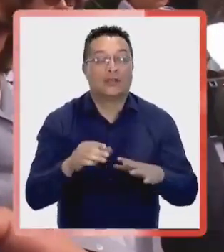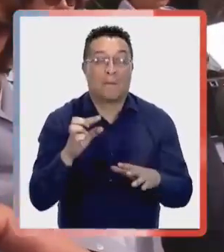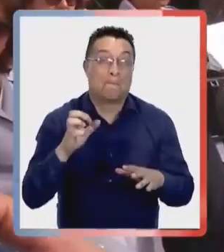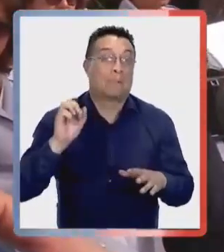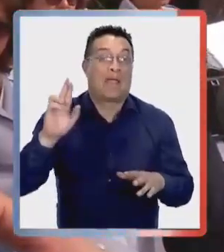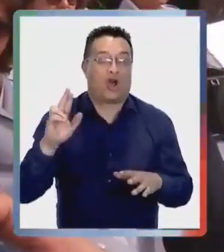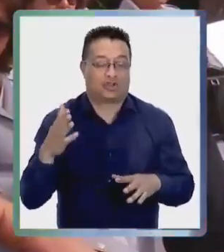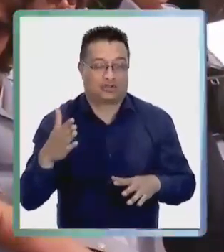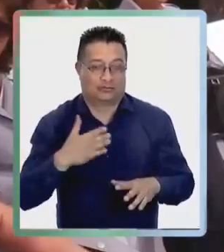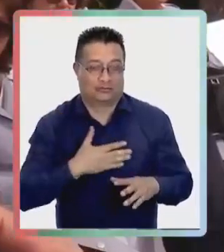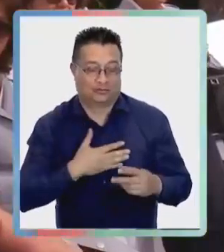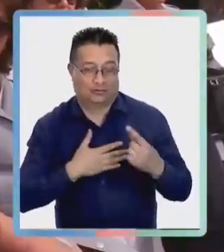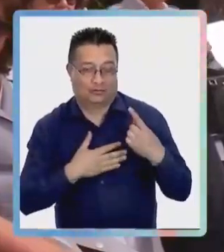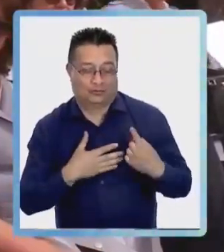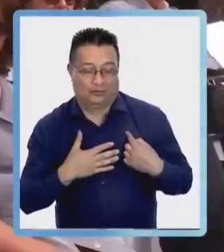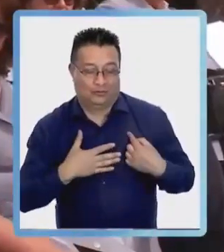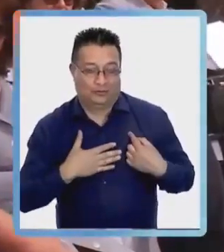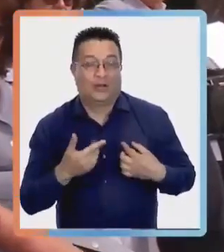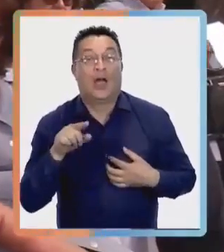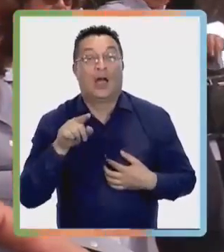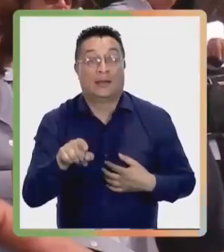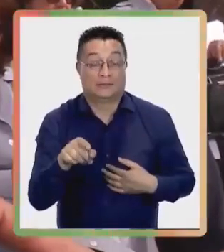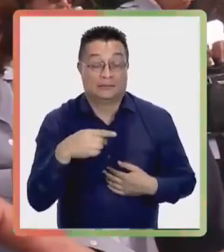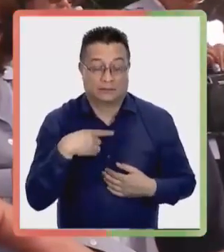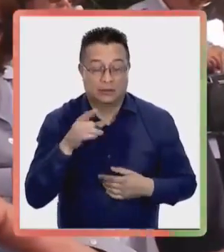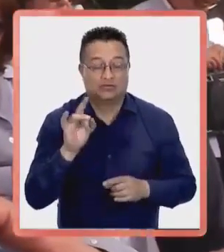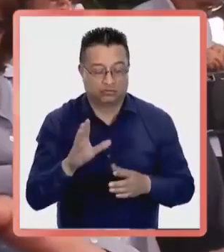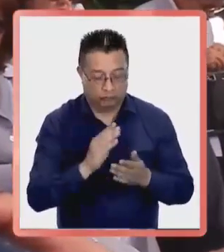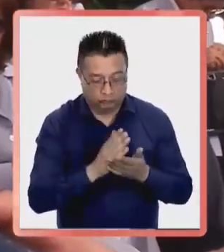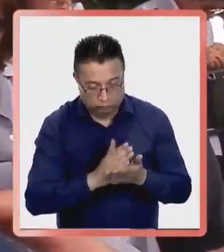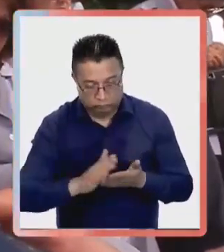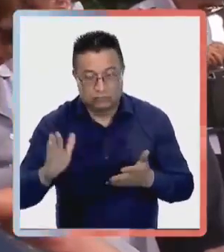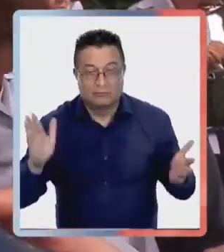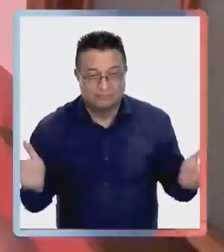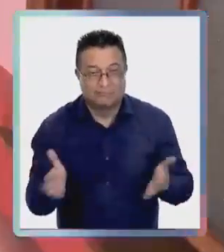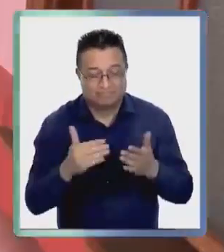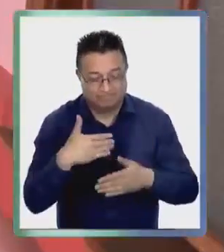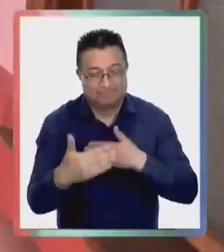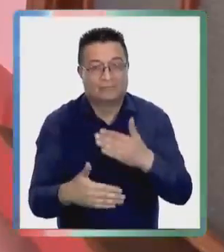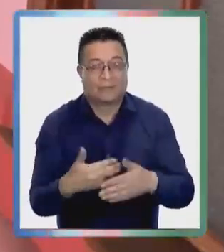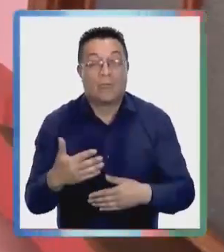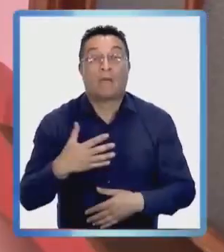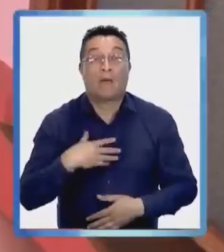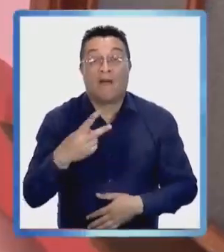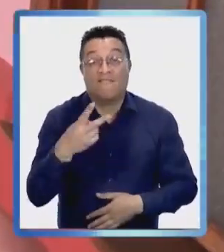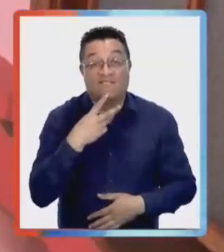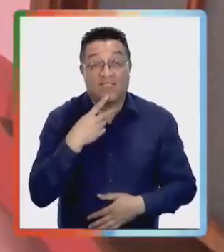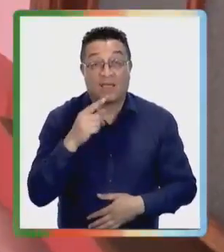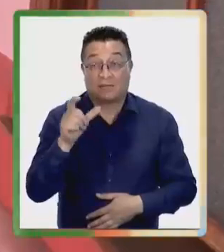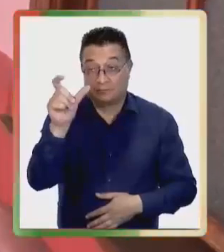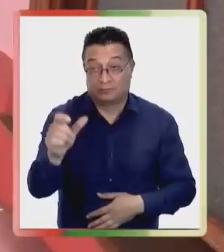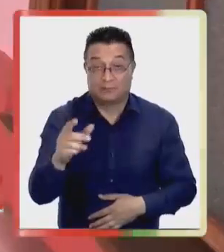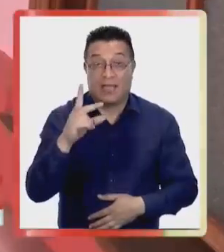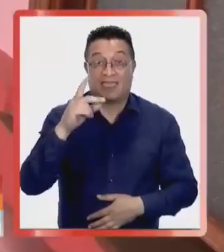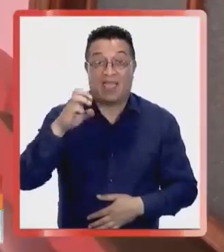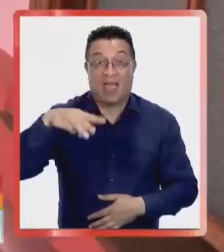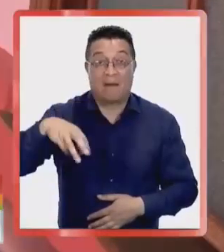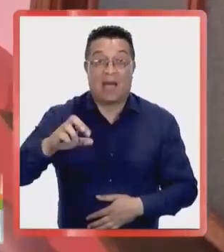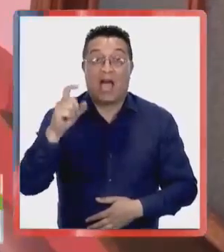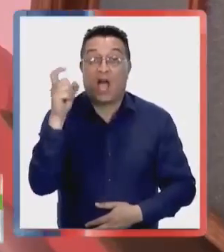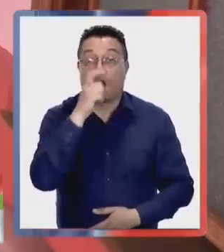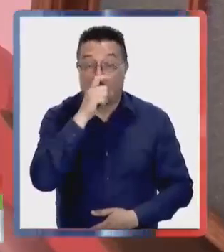uno, entonces eso como que la incentiva a seguir adelante. Me encontré la vida, me puse una dama de rojo